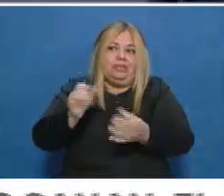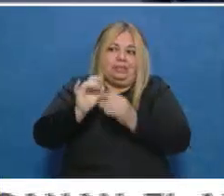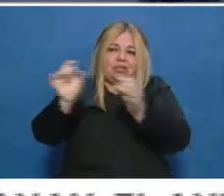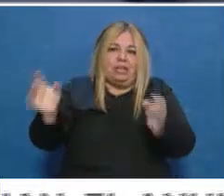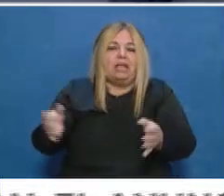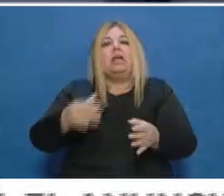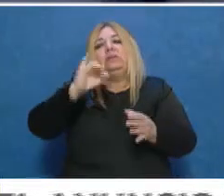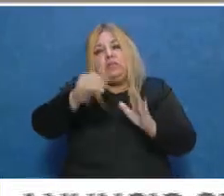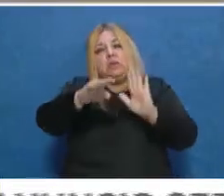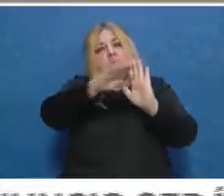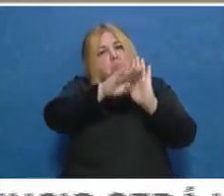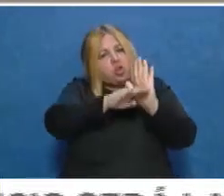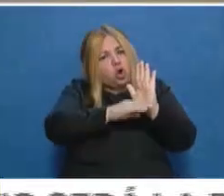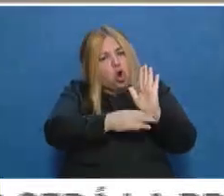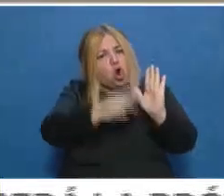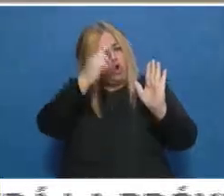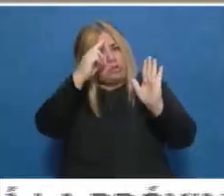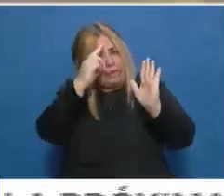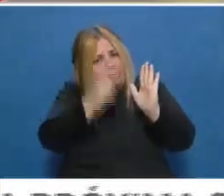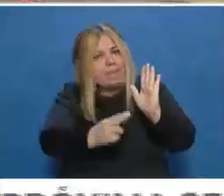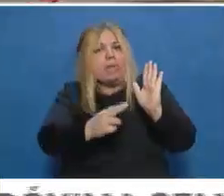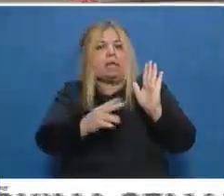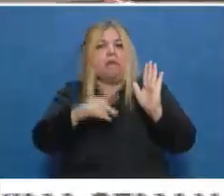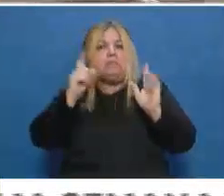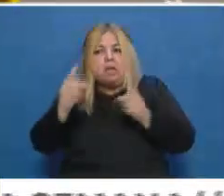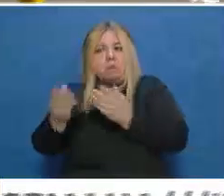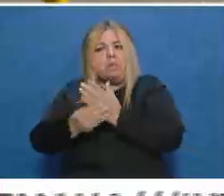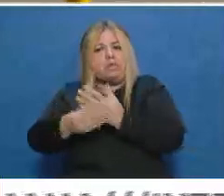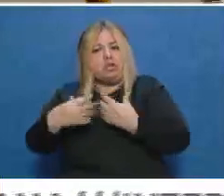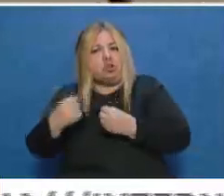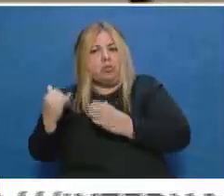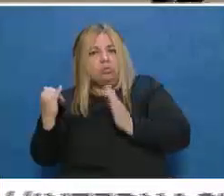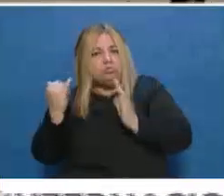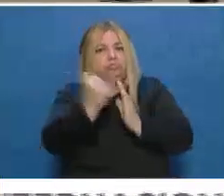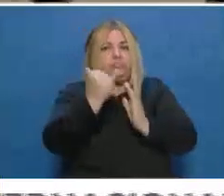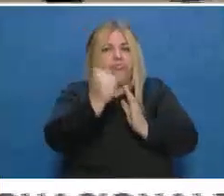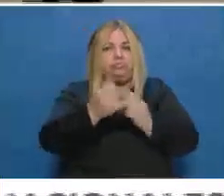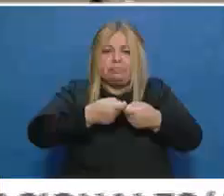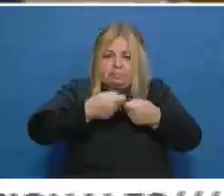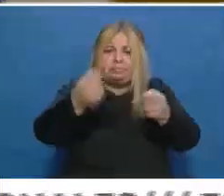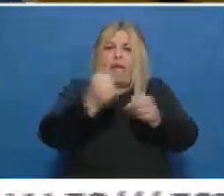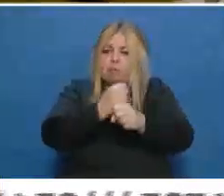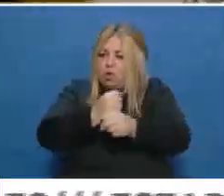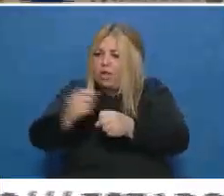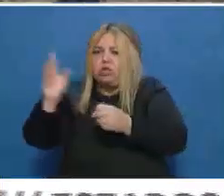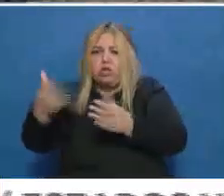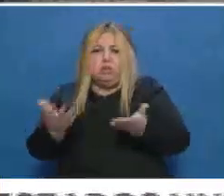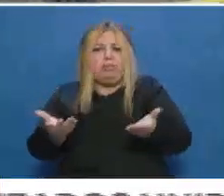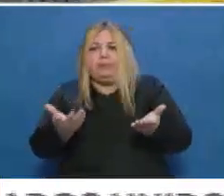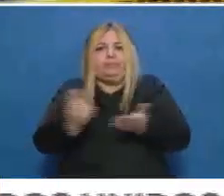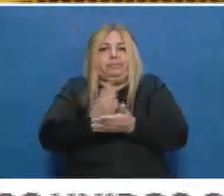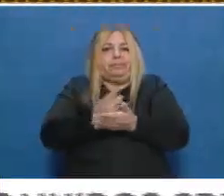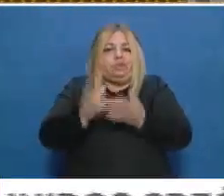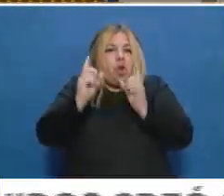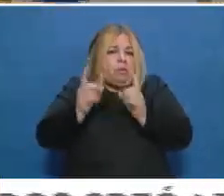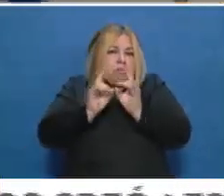protocolos que se han informado a través del Ministerio de Salud de la provincia. Hasta el momento entonces 24. ¿Qué se supo, Mario,